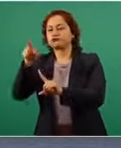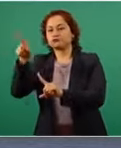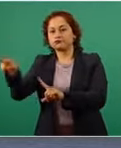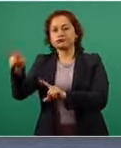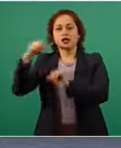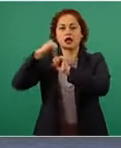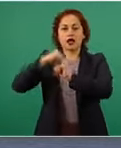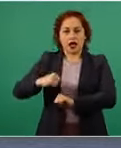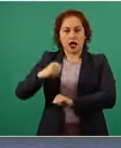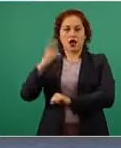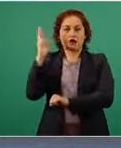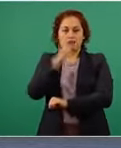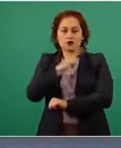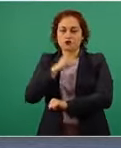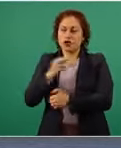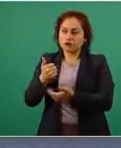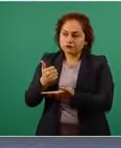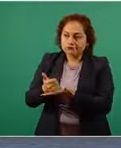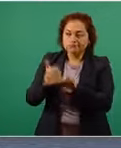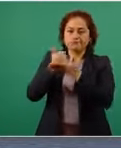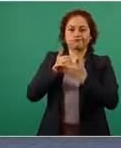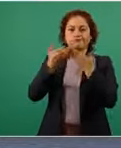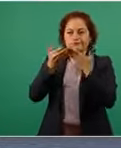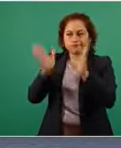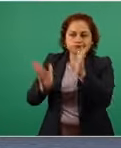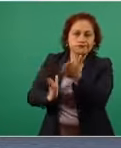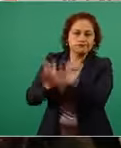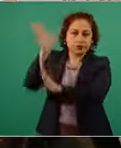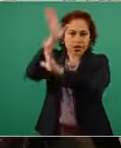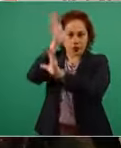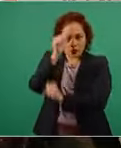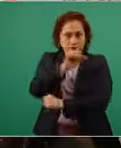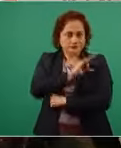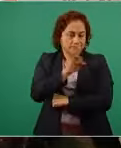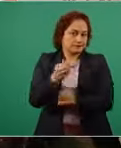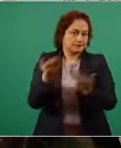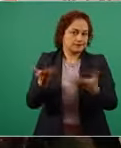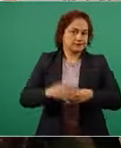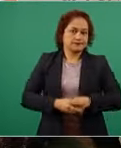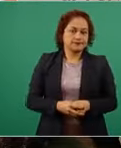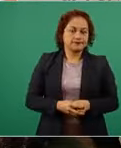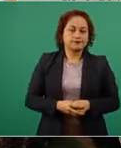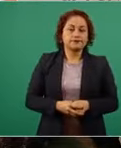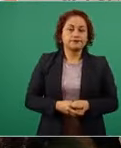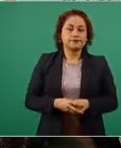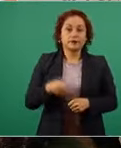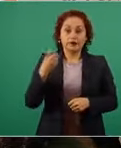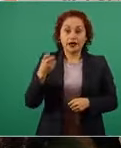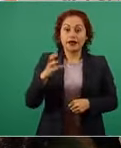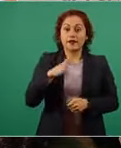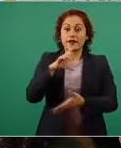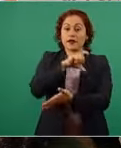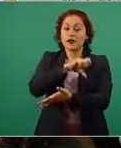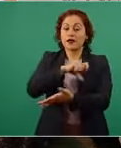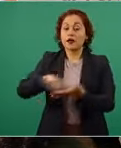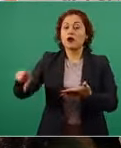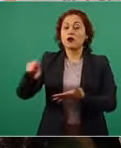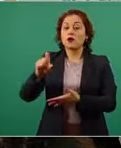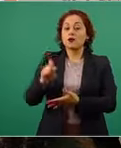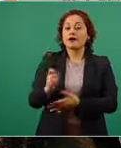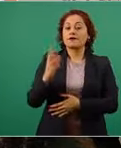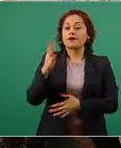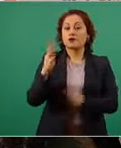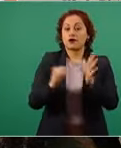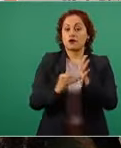facilitó el acceso. Muchas gracias de nuevo. El día de… este se contrataron 24 millones de dosis para